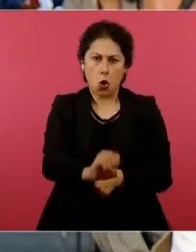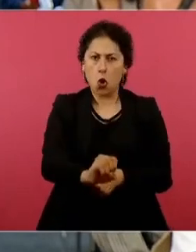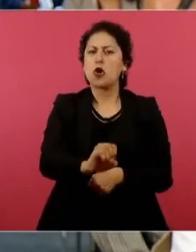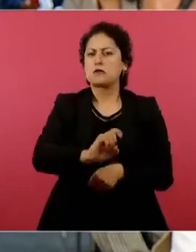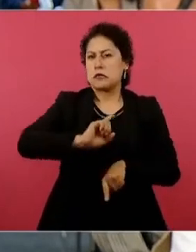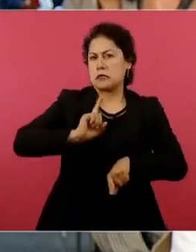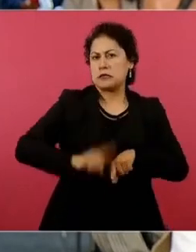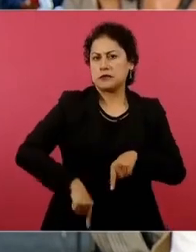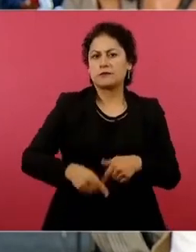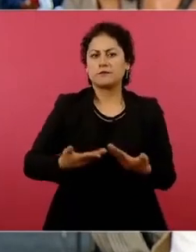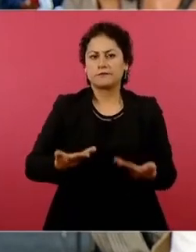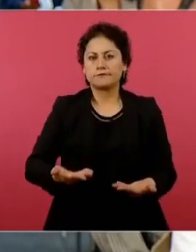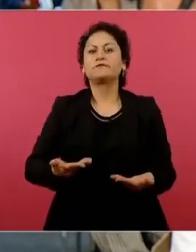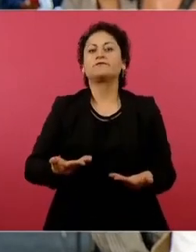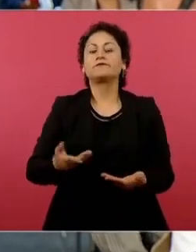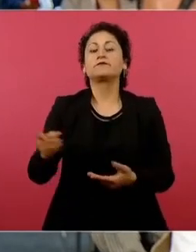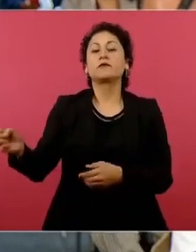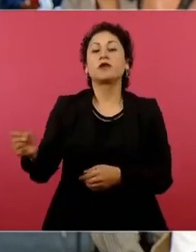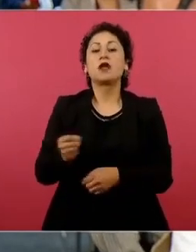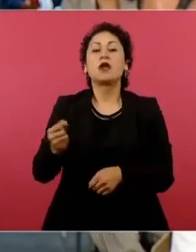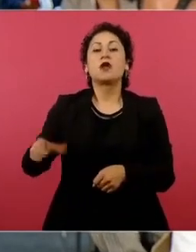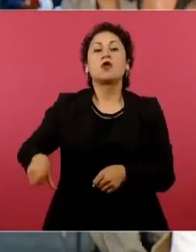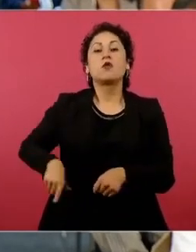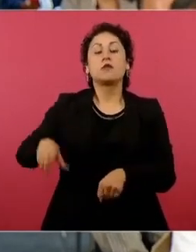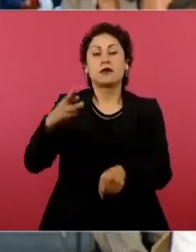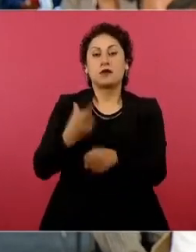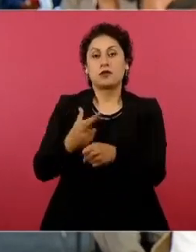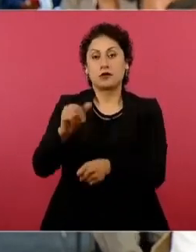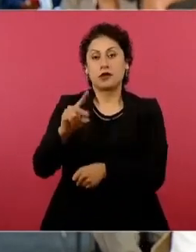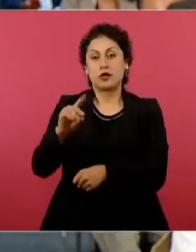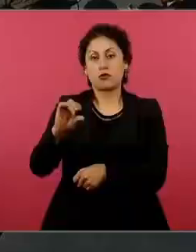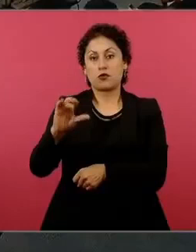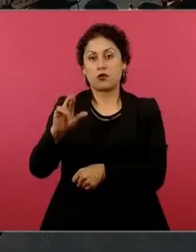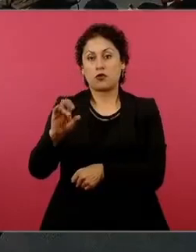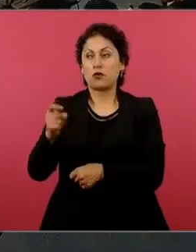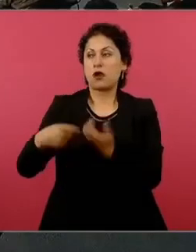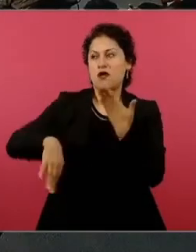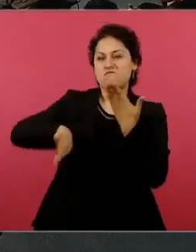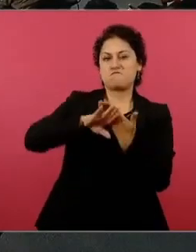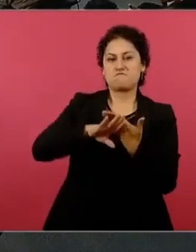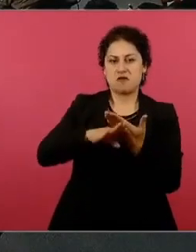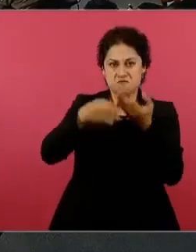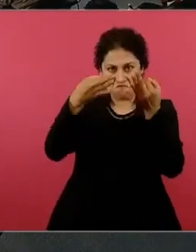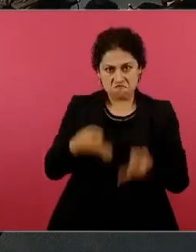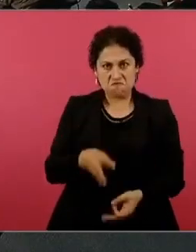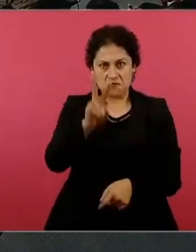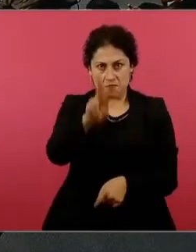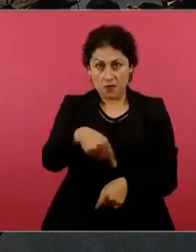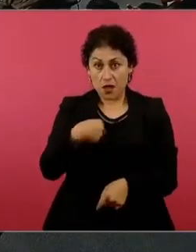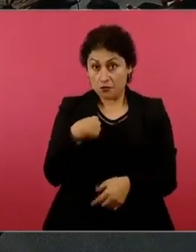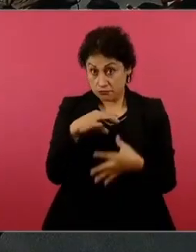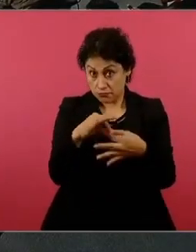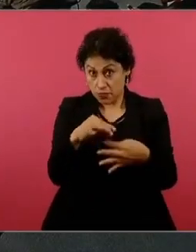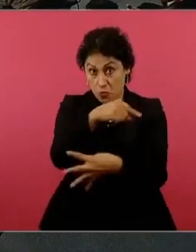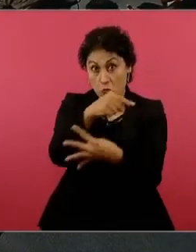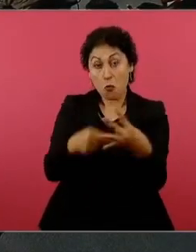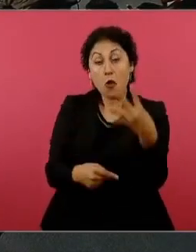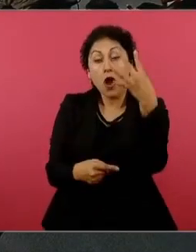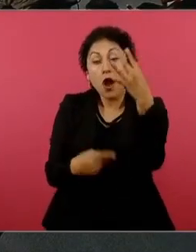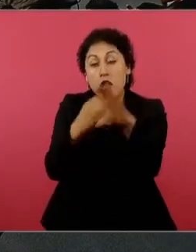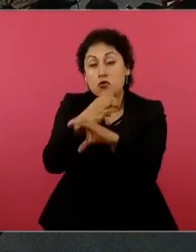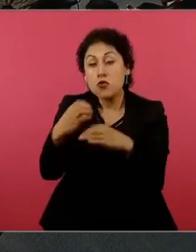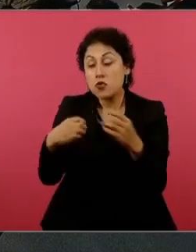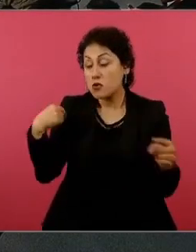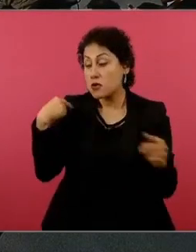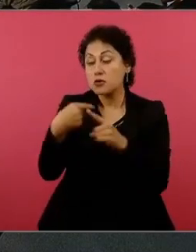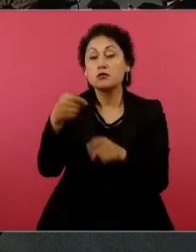el gobernador Ricardo Gallardo Cardona hacia mi persona. Solamente le voy a dar cuatro hechos que han sucedido en esta